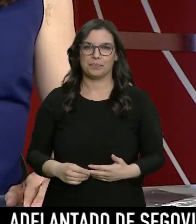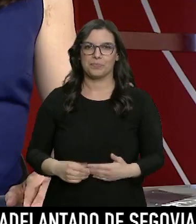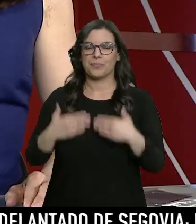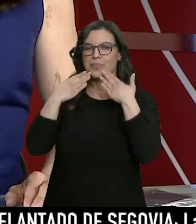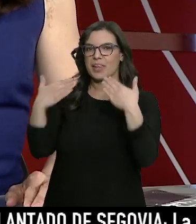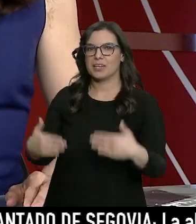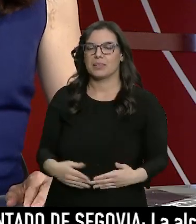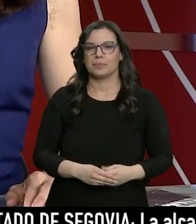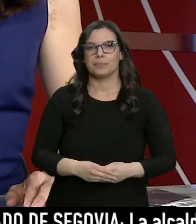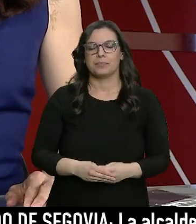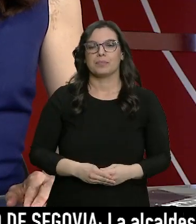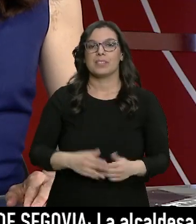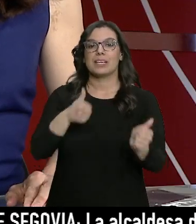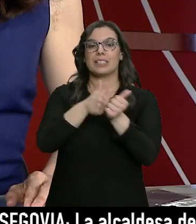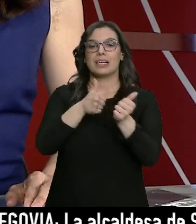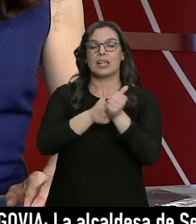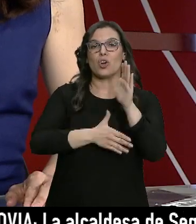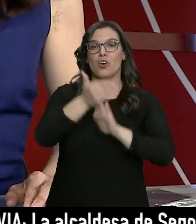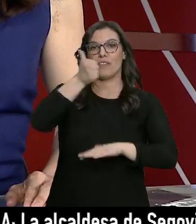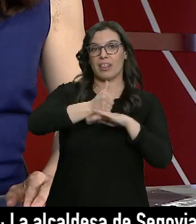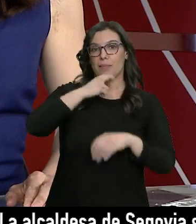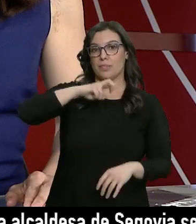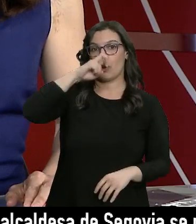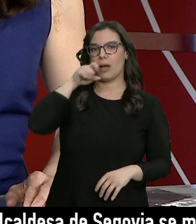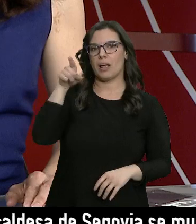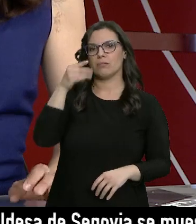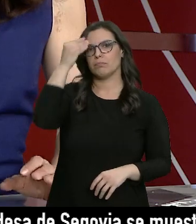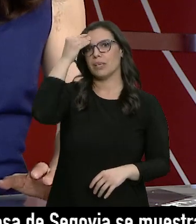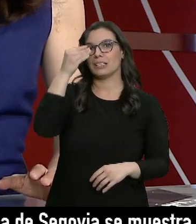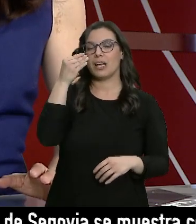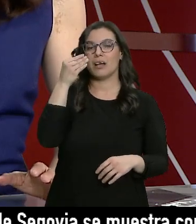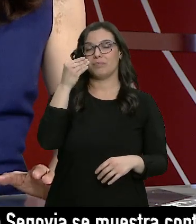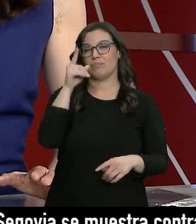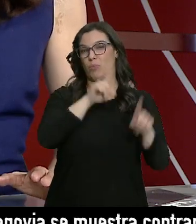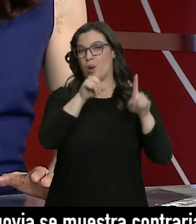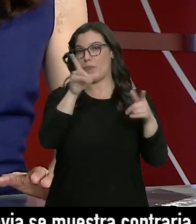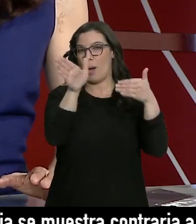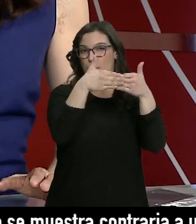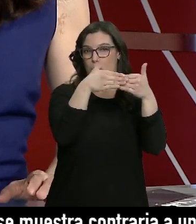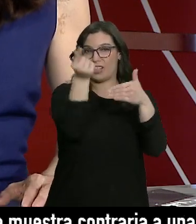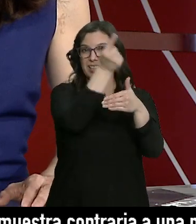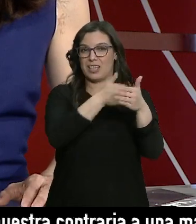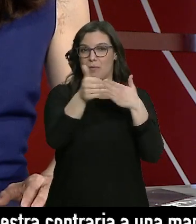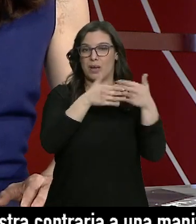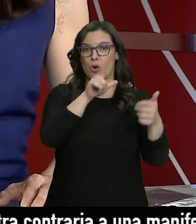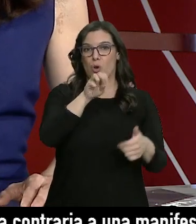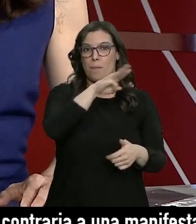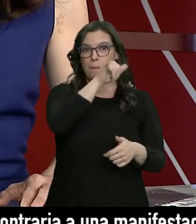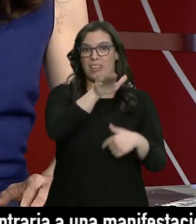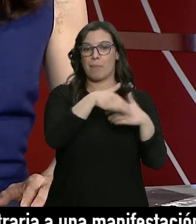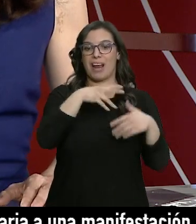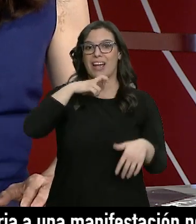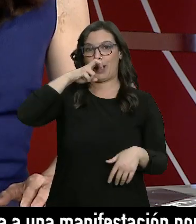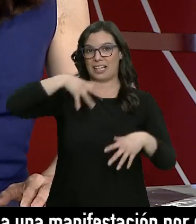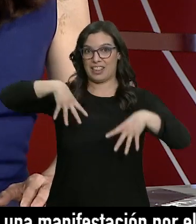Gracias Francisco el secretario de la conferencia episcopal es partidario de que las polémicas puertas diseñadas por Antonio López para la catedral